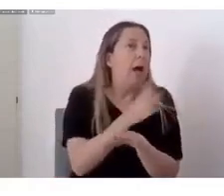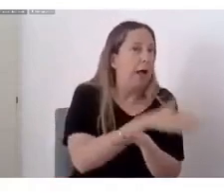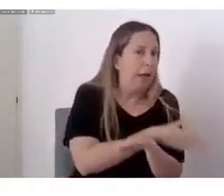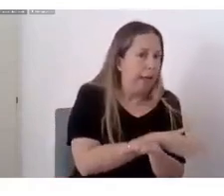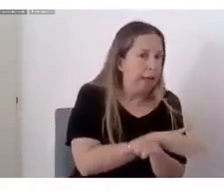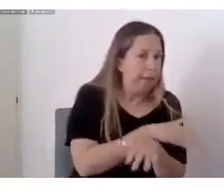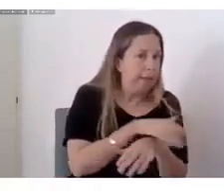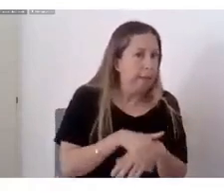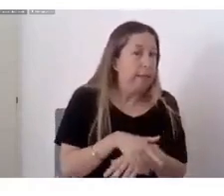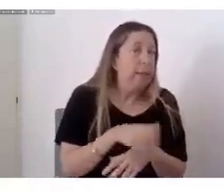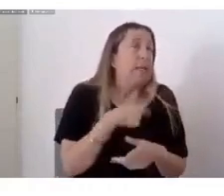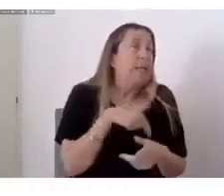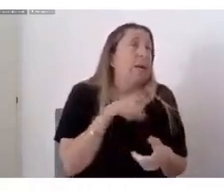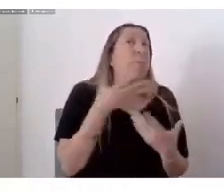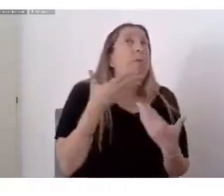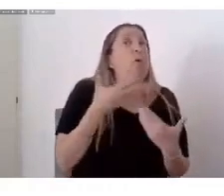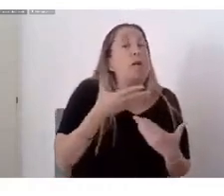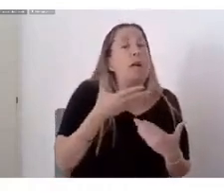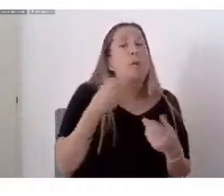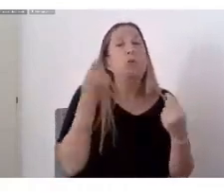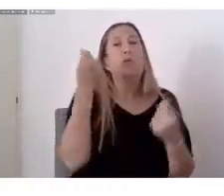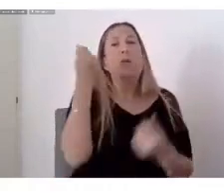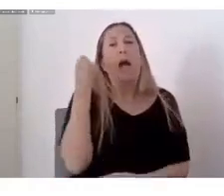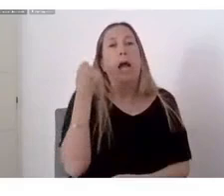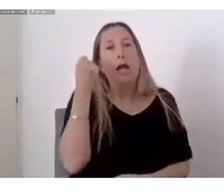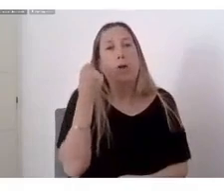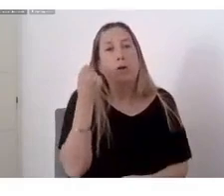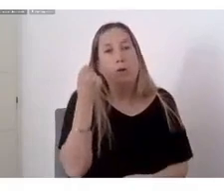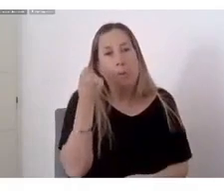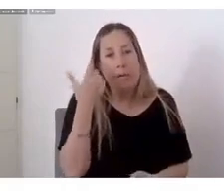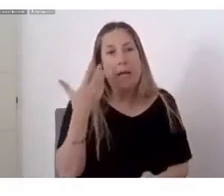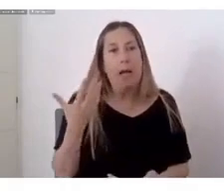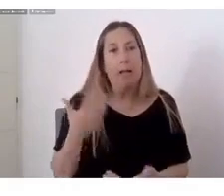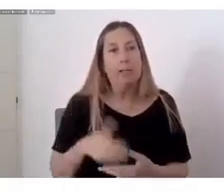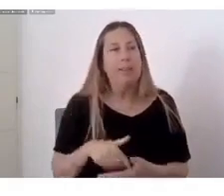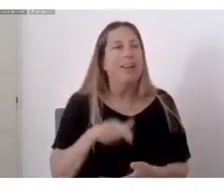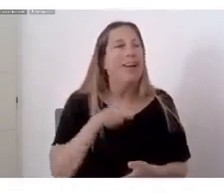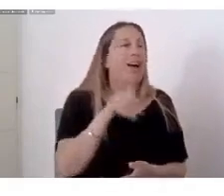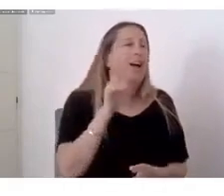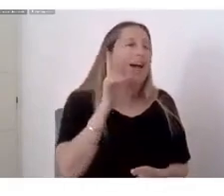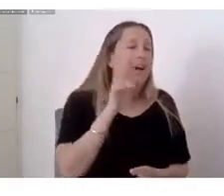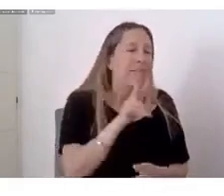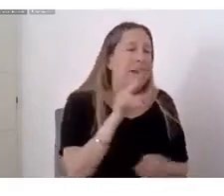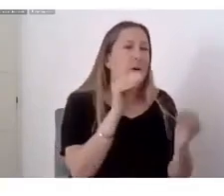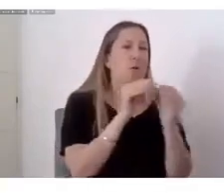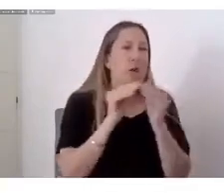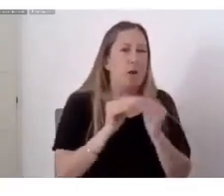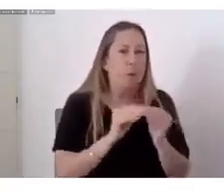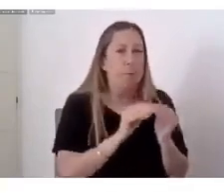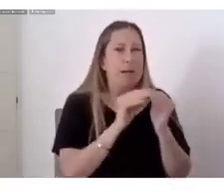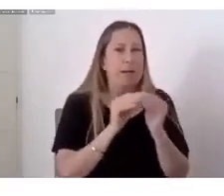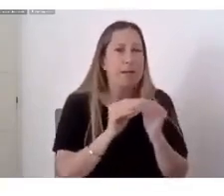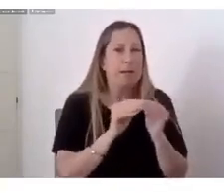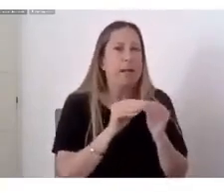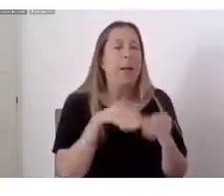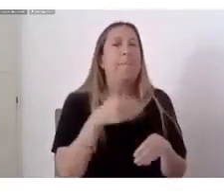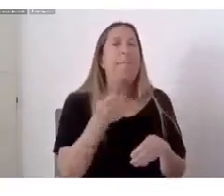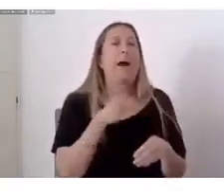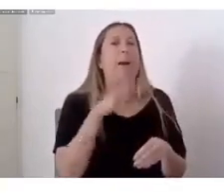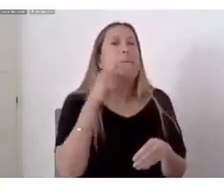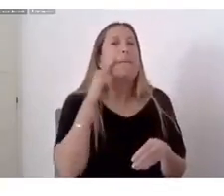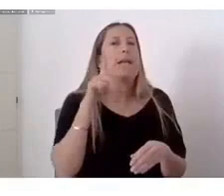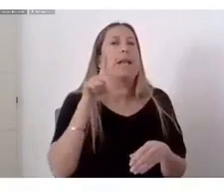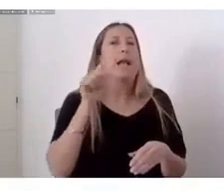economía interna Acá tengo a mi compañera Un honor A la mami Lauren Del